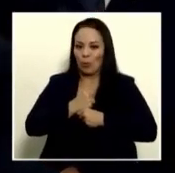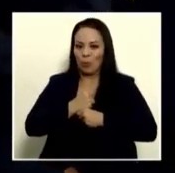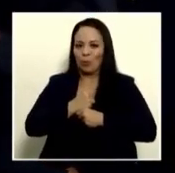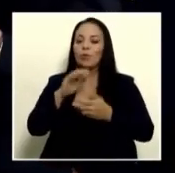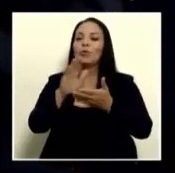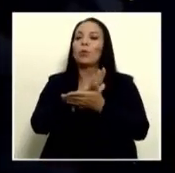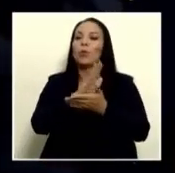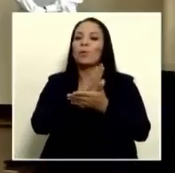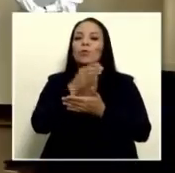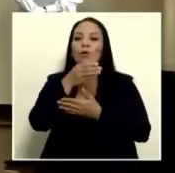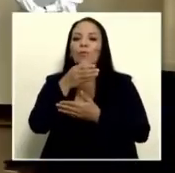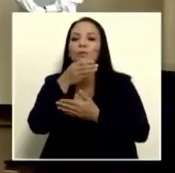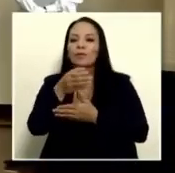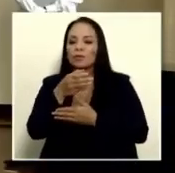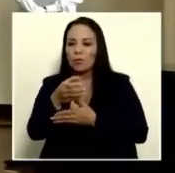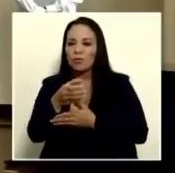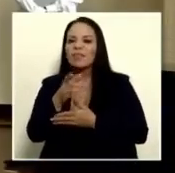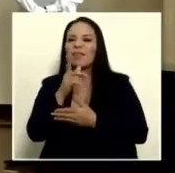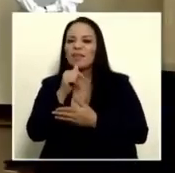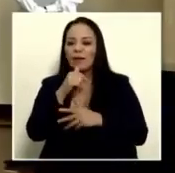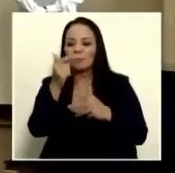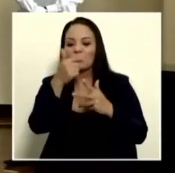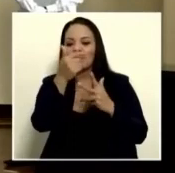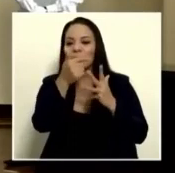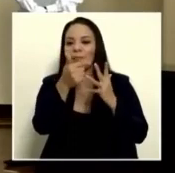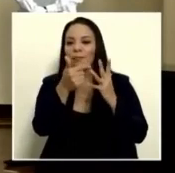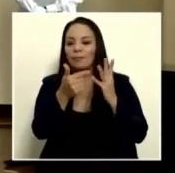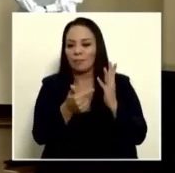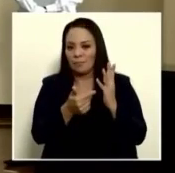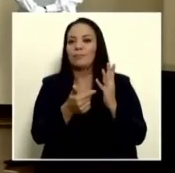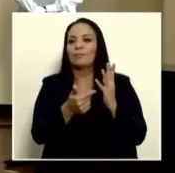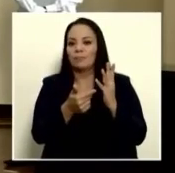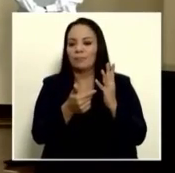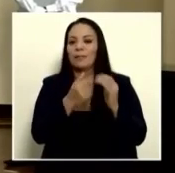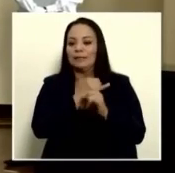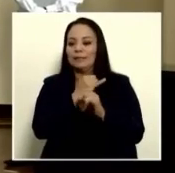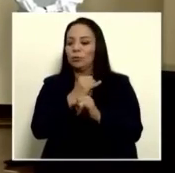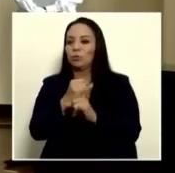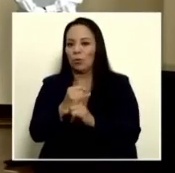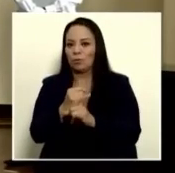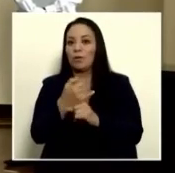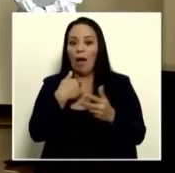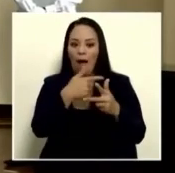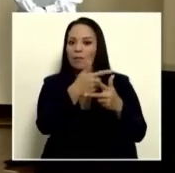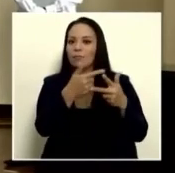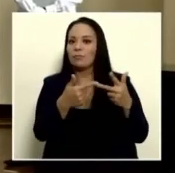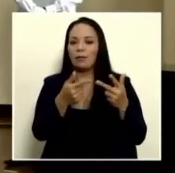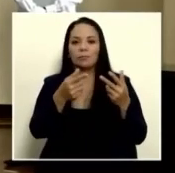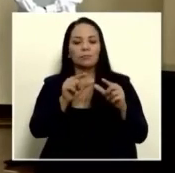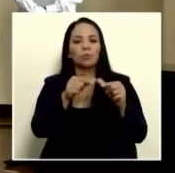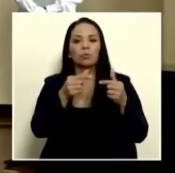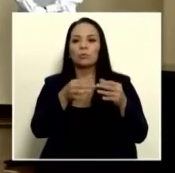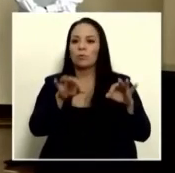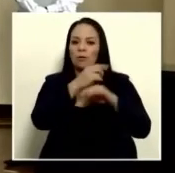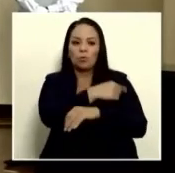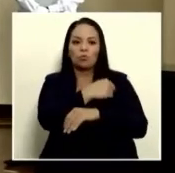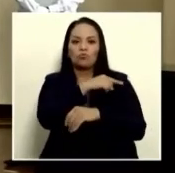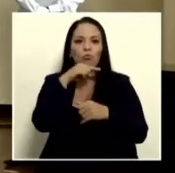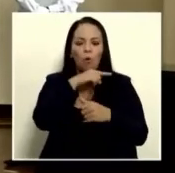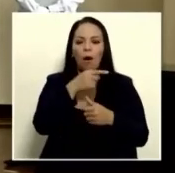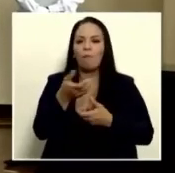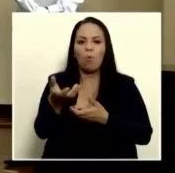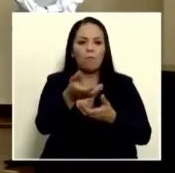recomendación de la gente uniformada, hay tres cuerpos de neumérito de la patria, que le dice, ¿sabe qué? Para